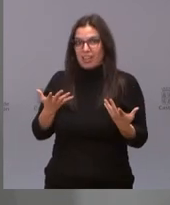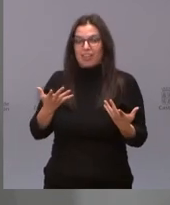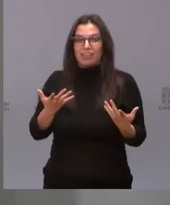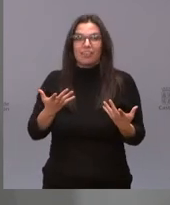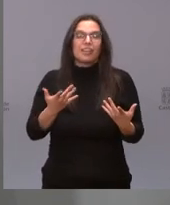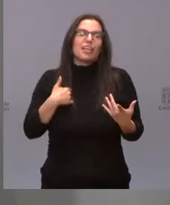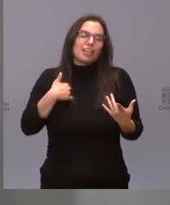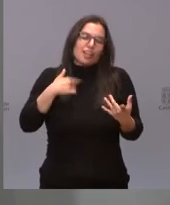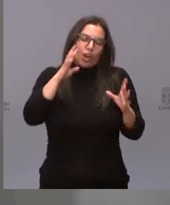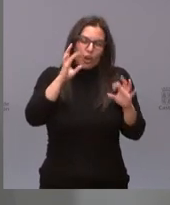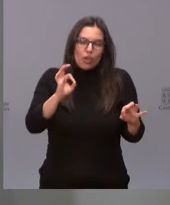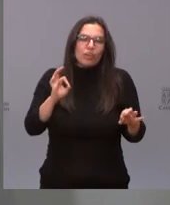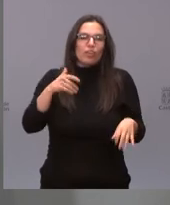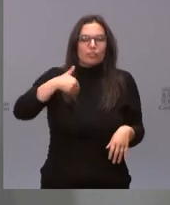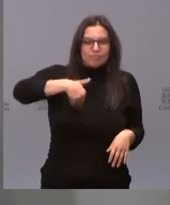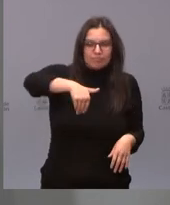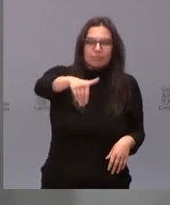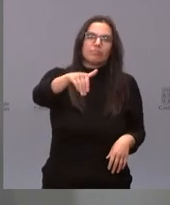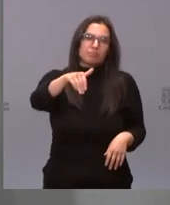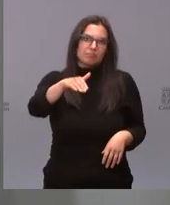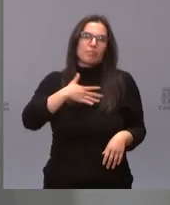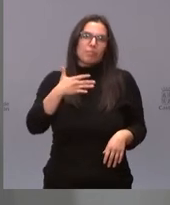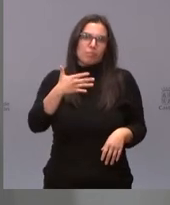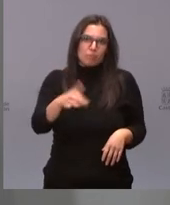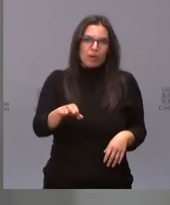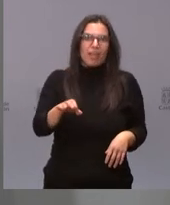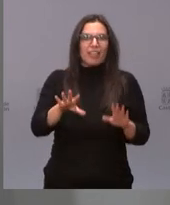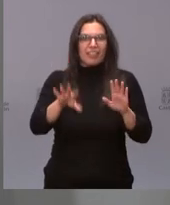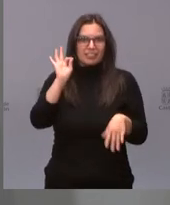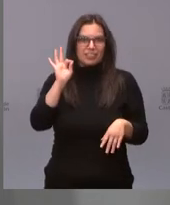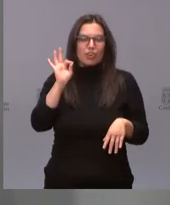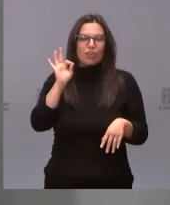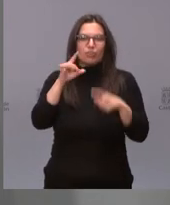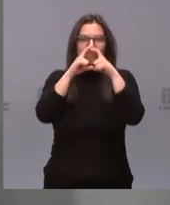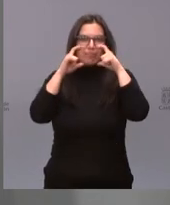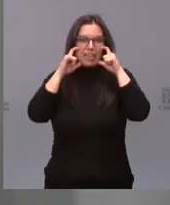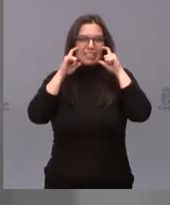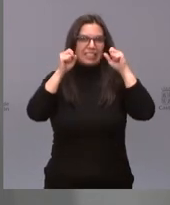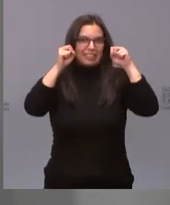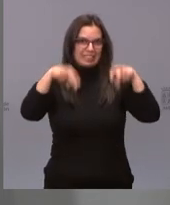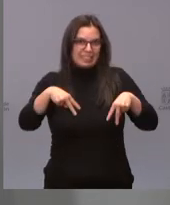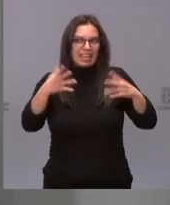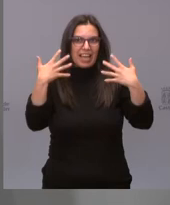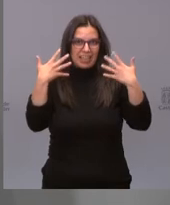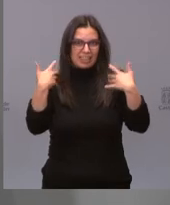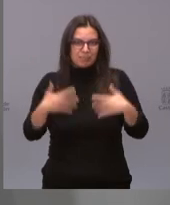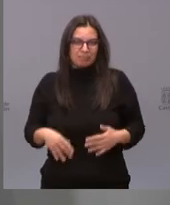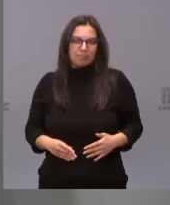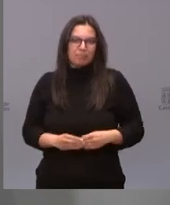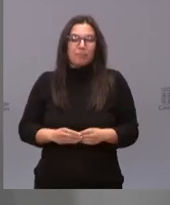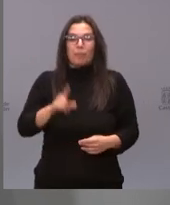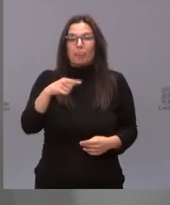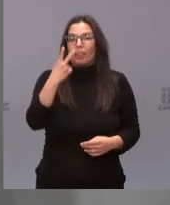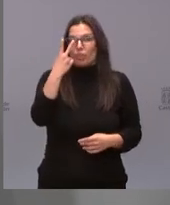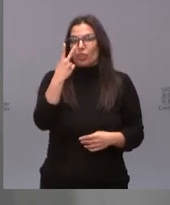llegará un momento en el que se pueda tomar esta decisión. También he de decir que ha habido dos cosas que nos han